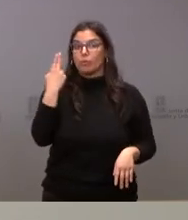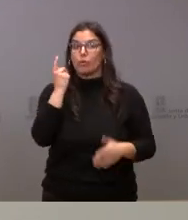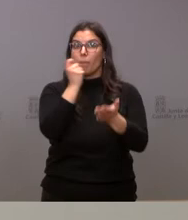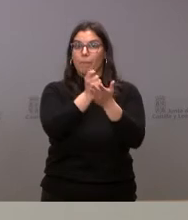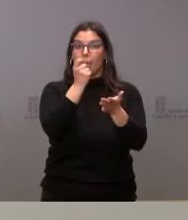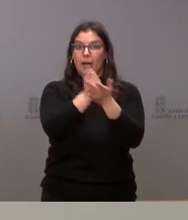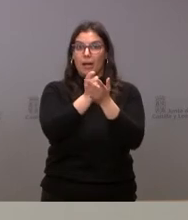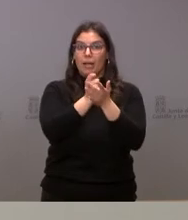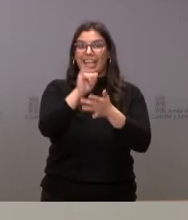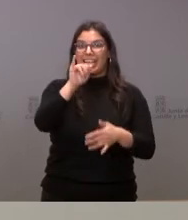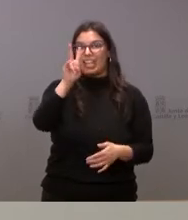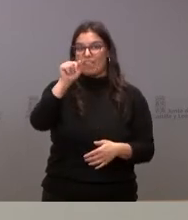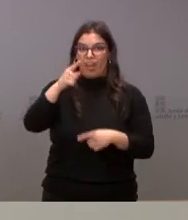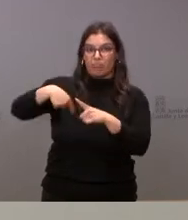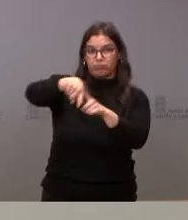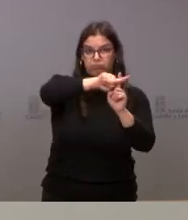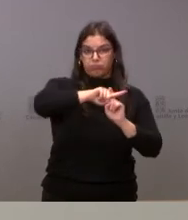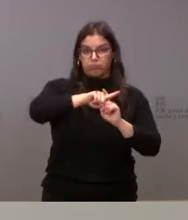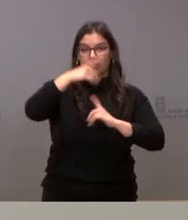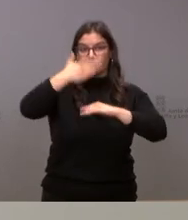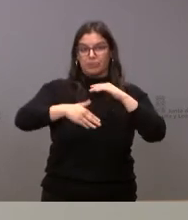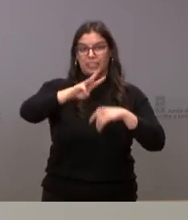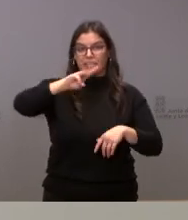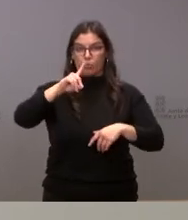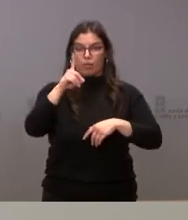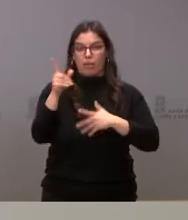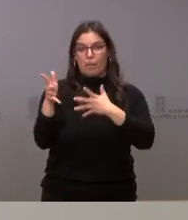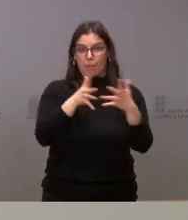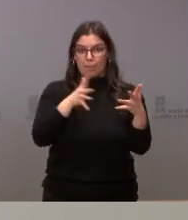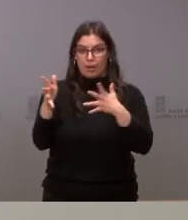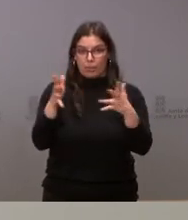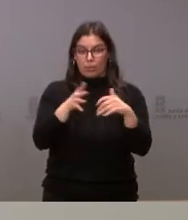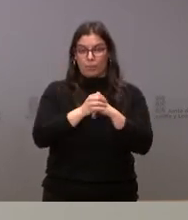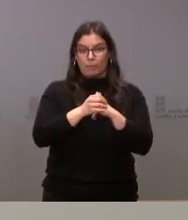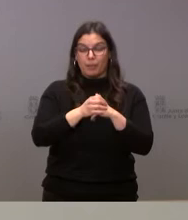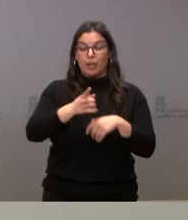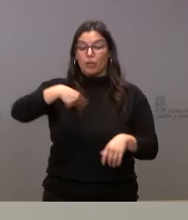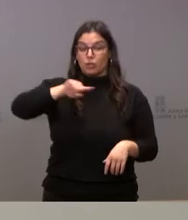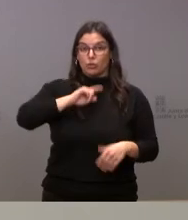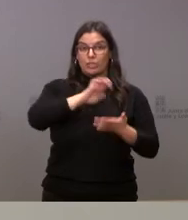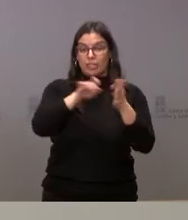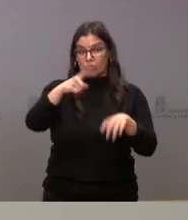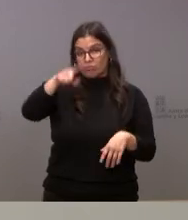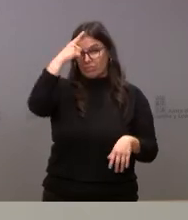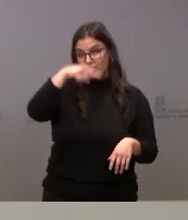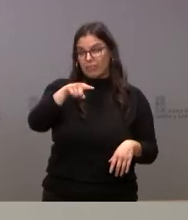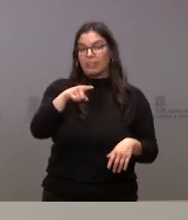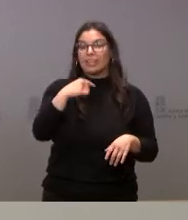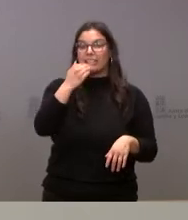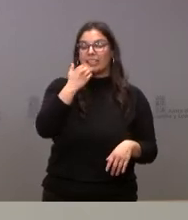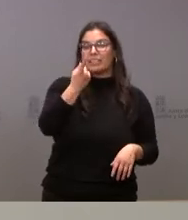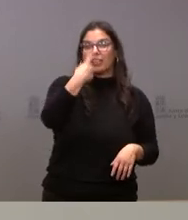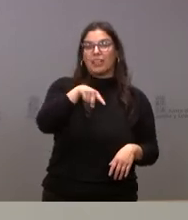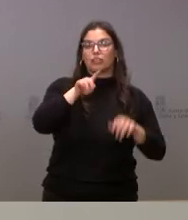pago de las cantidades del IVA antes del 31 de marzo. Lo que nos corresponde a Castilla y León, saben ustedes que son prácticamente 195